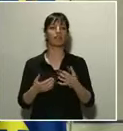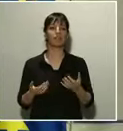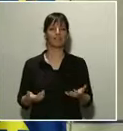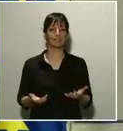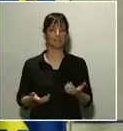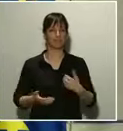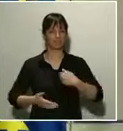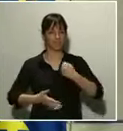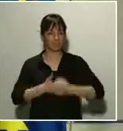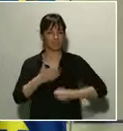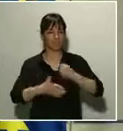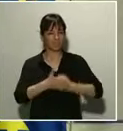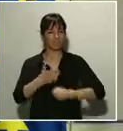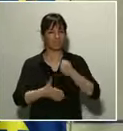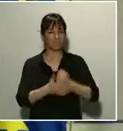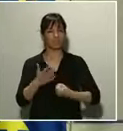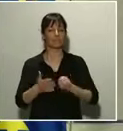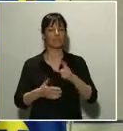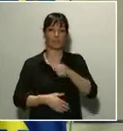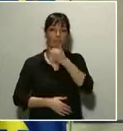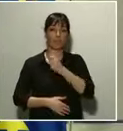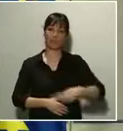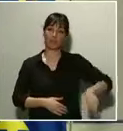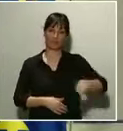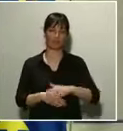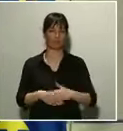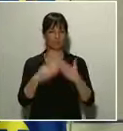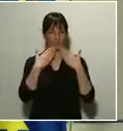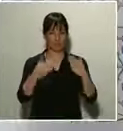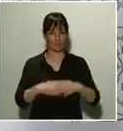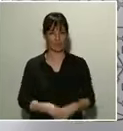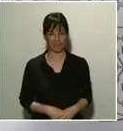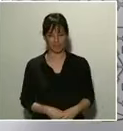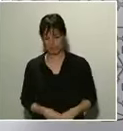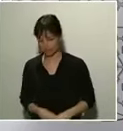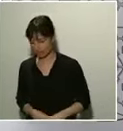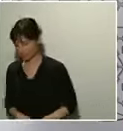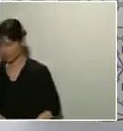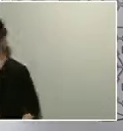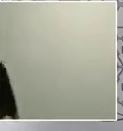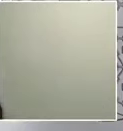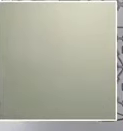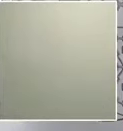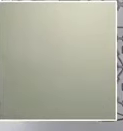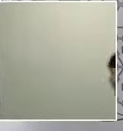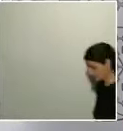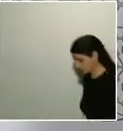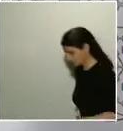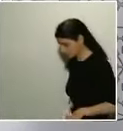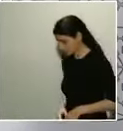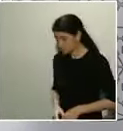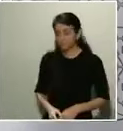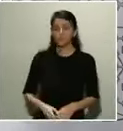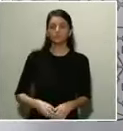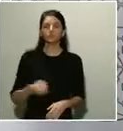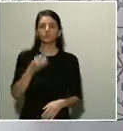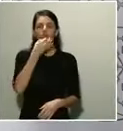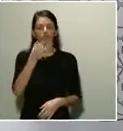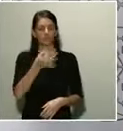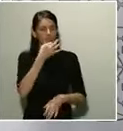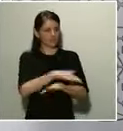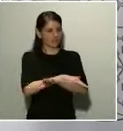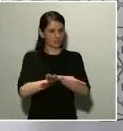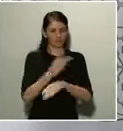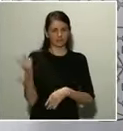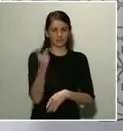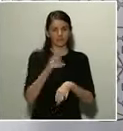y a través de la apariencia de todos. Muchas gracias. Buenas tardes, ministros. Vamos a comenzar con el turno de preguntas que han llegado a través de los